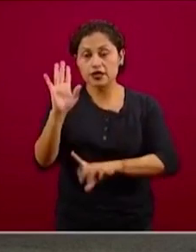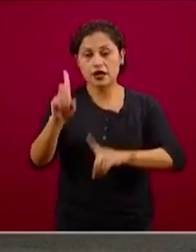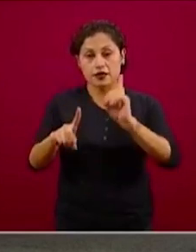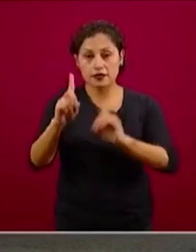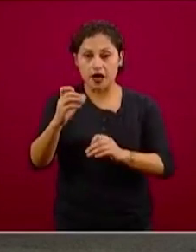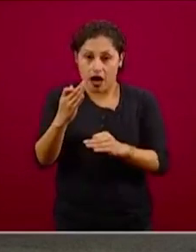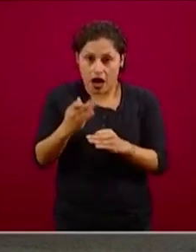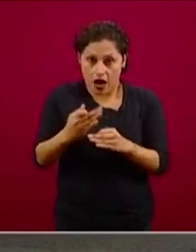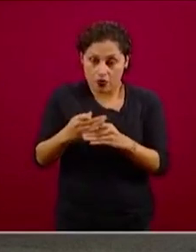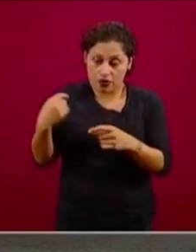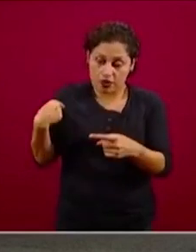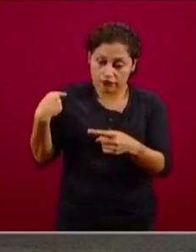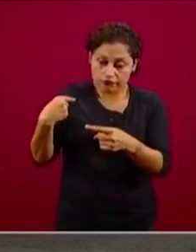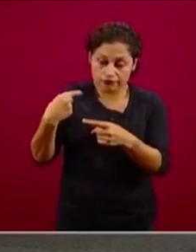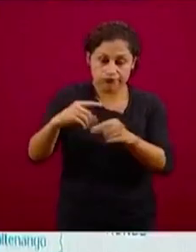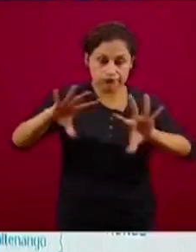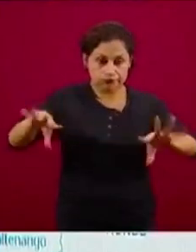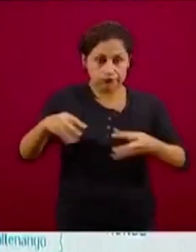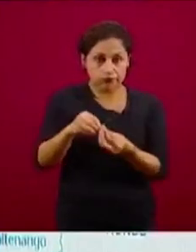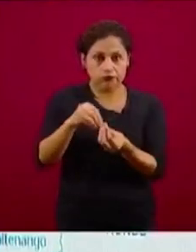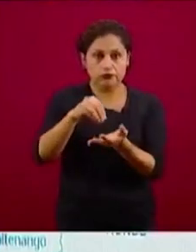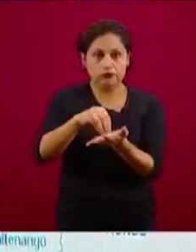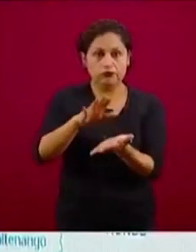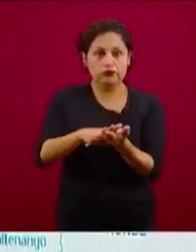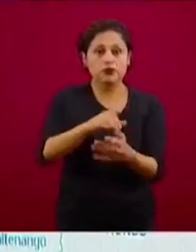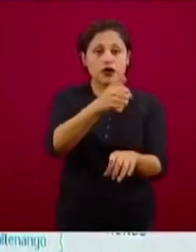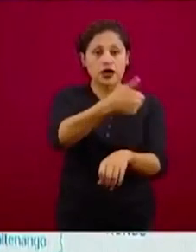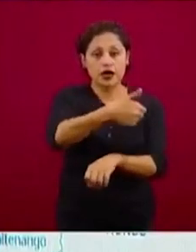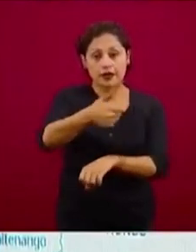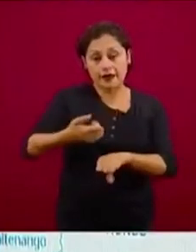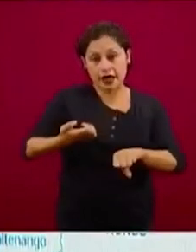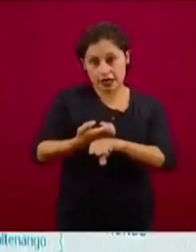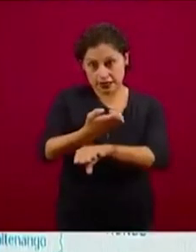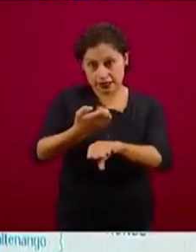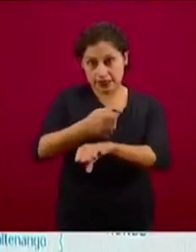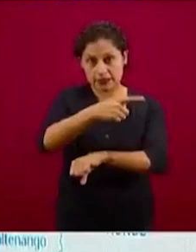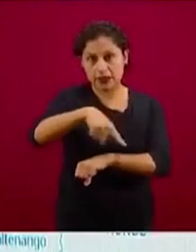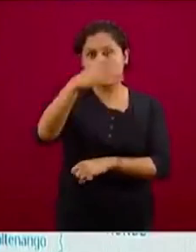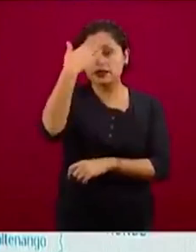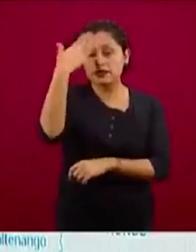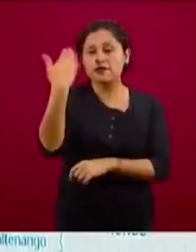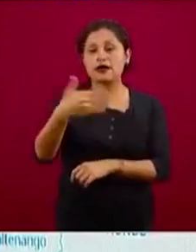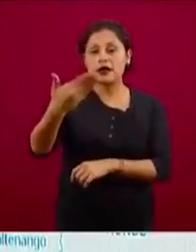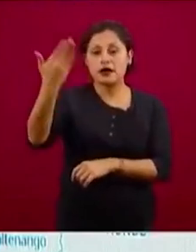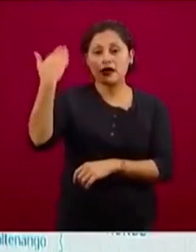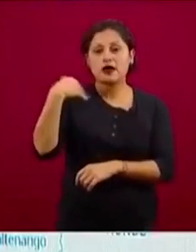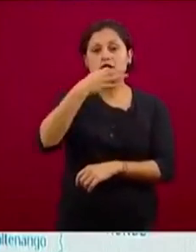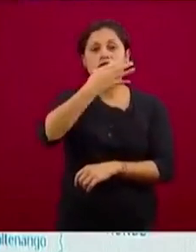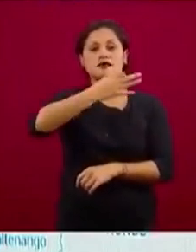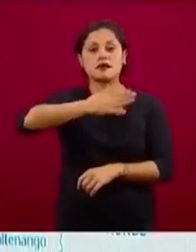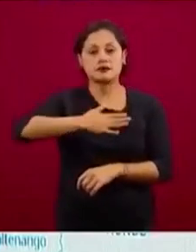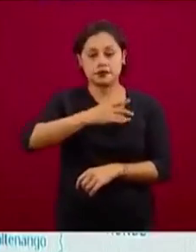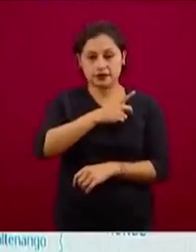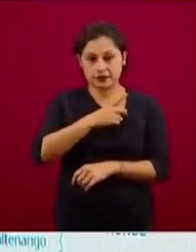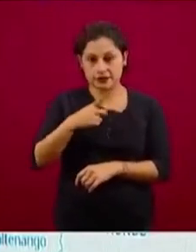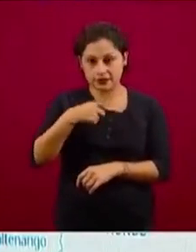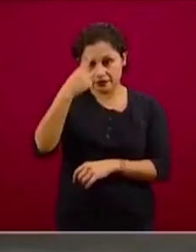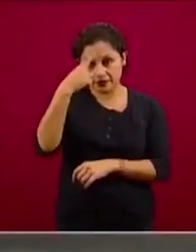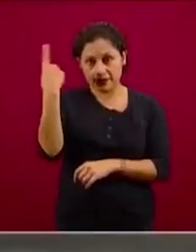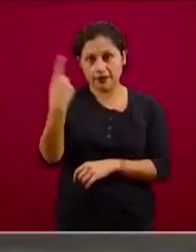un compromiso de las autoridades estatales en su conjunto, más las instituciones federales, de tener 610